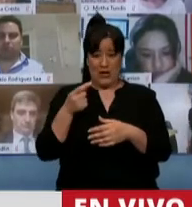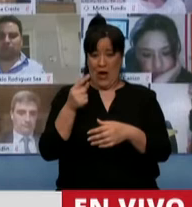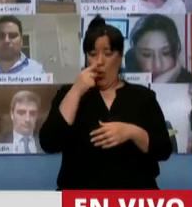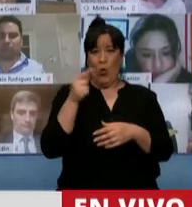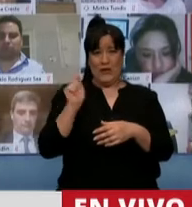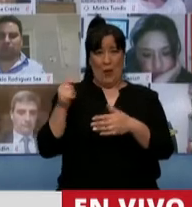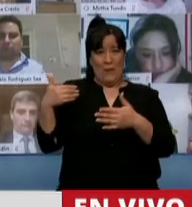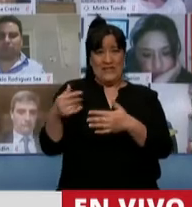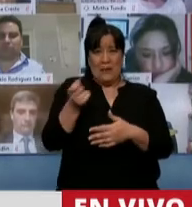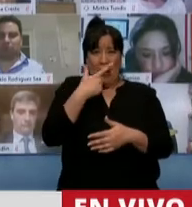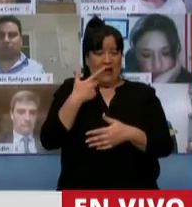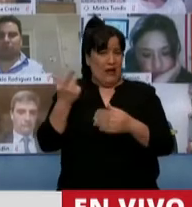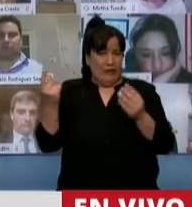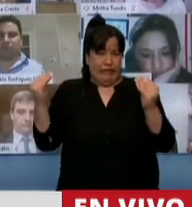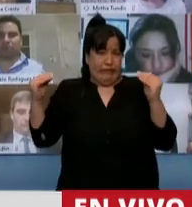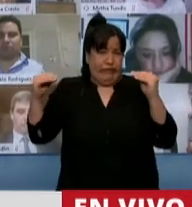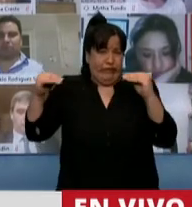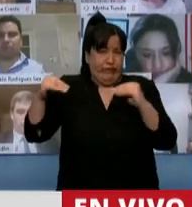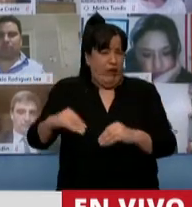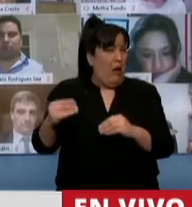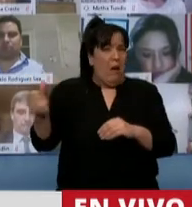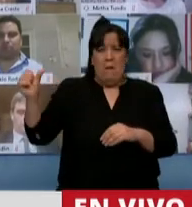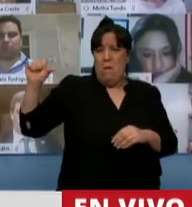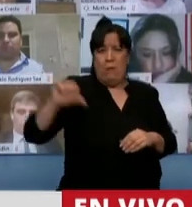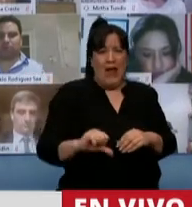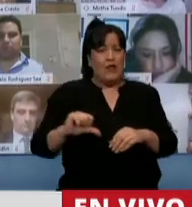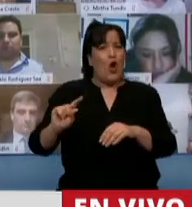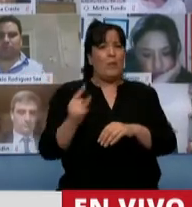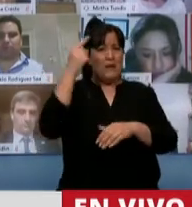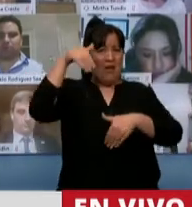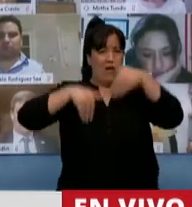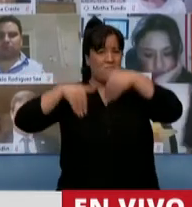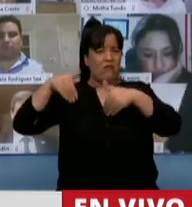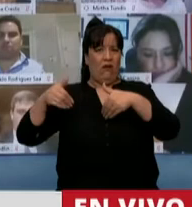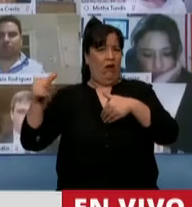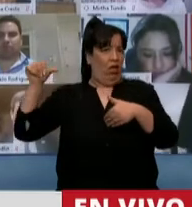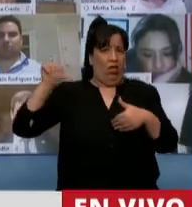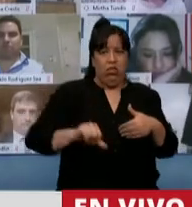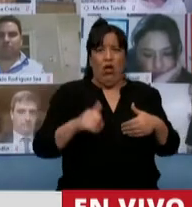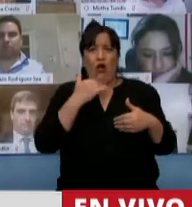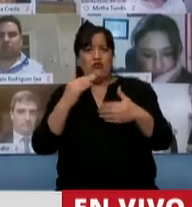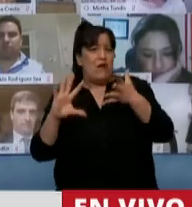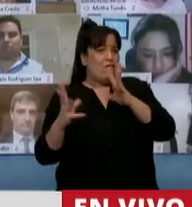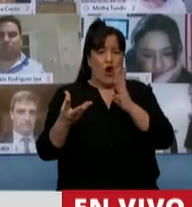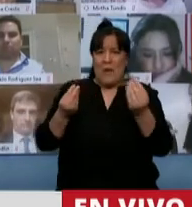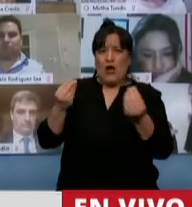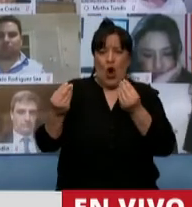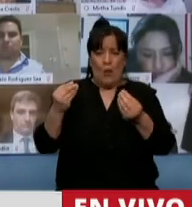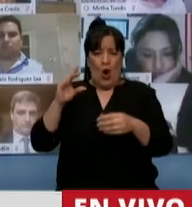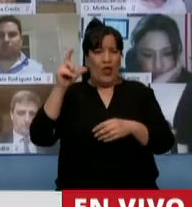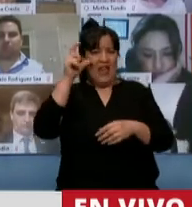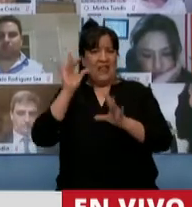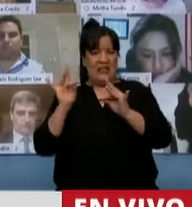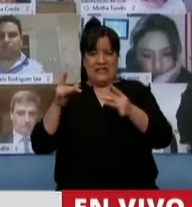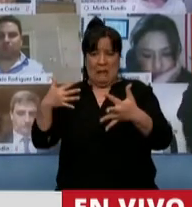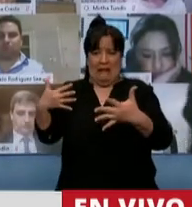pedazos. Era un gobierno que había perdido estrepitosamente en la primera vuelta, que no sabía cómo terminar al 10 de diciembre y fue el